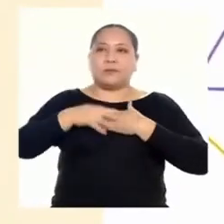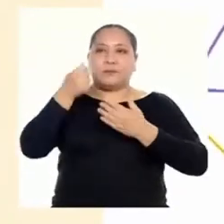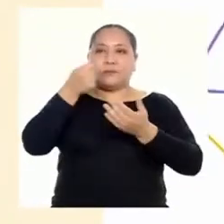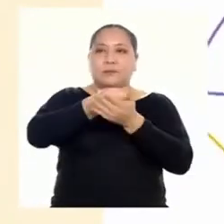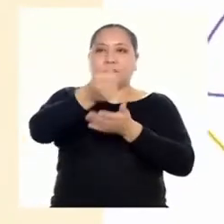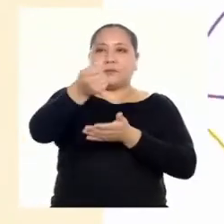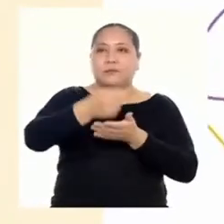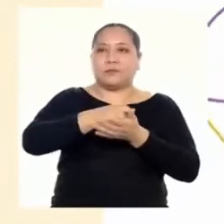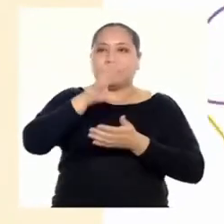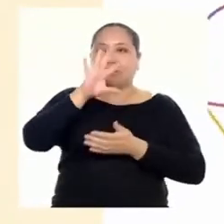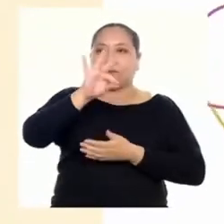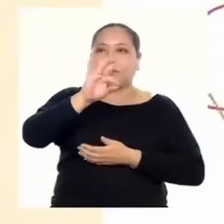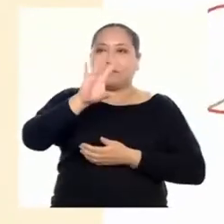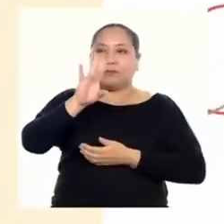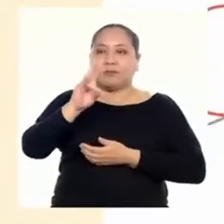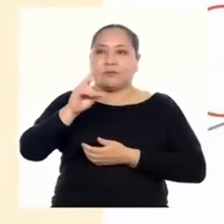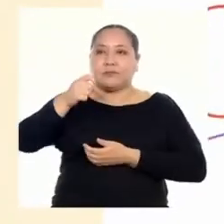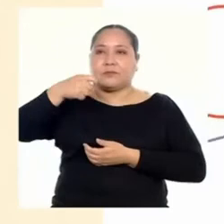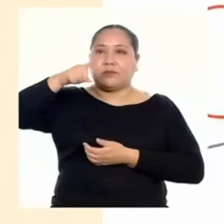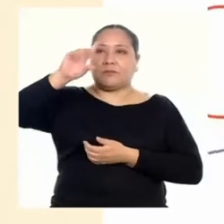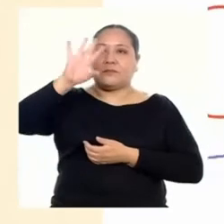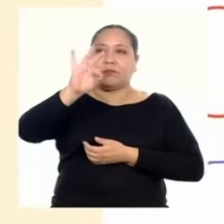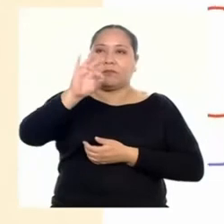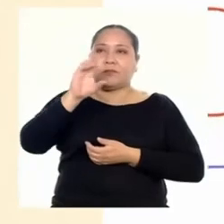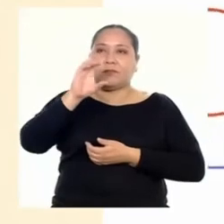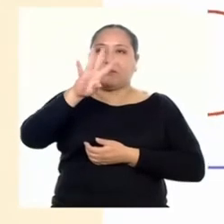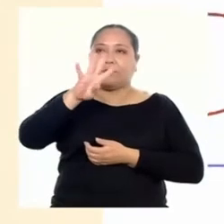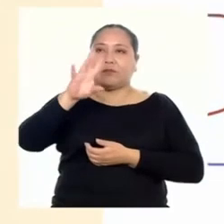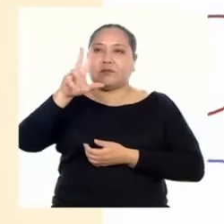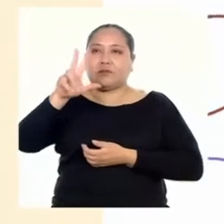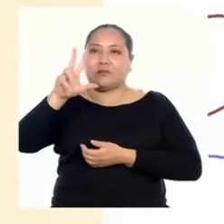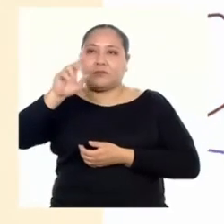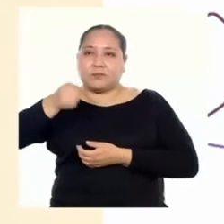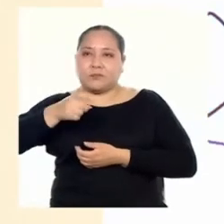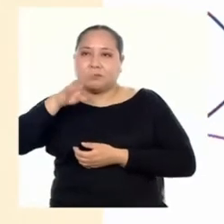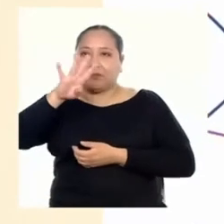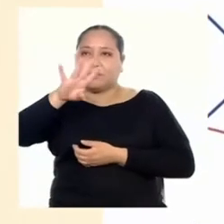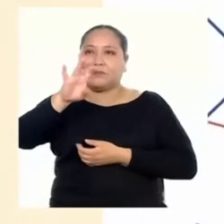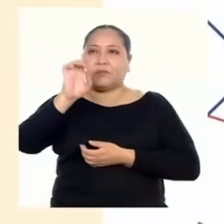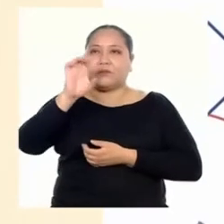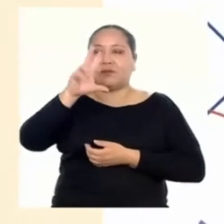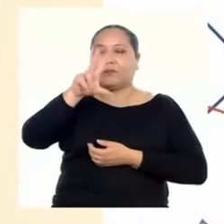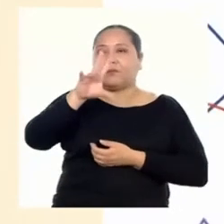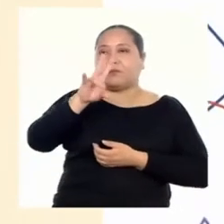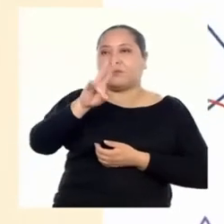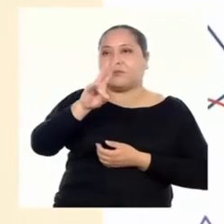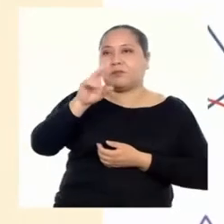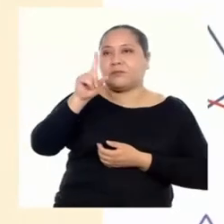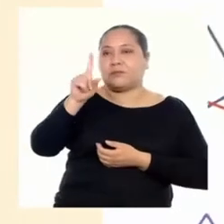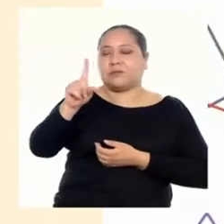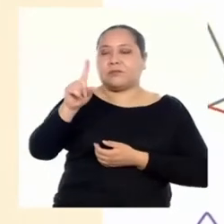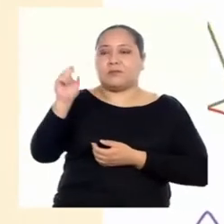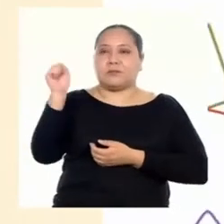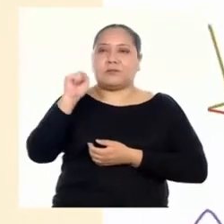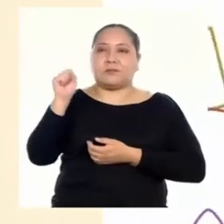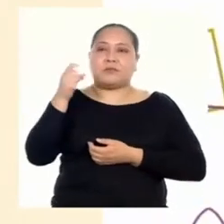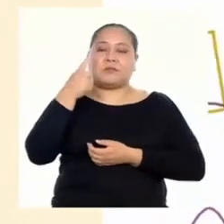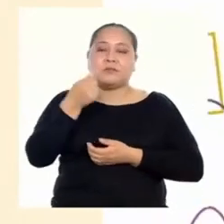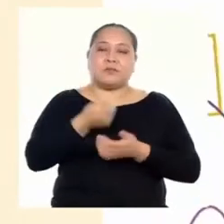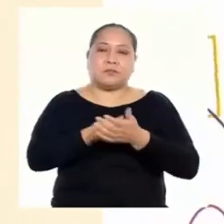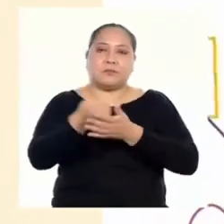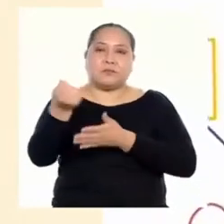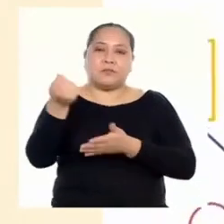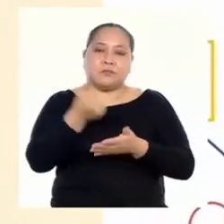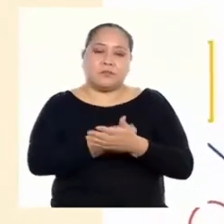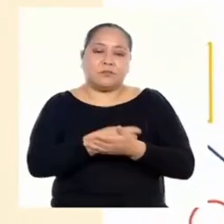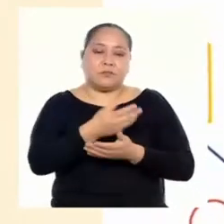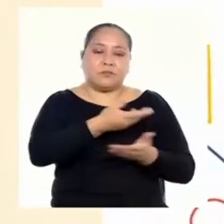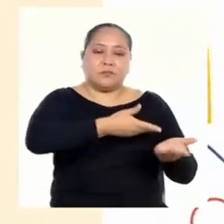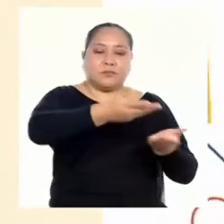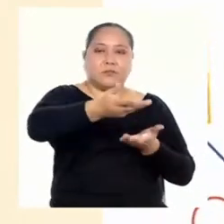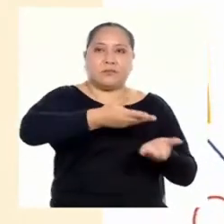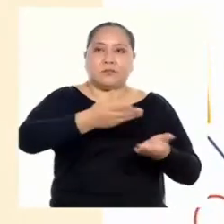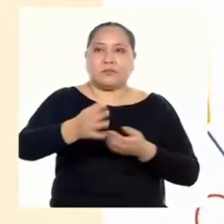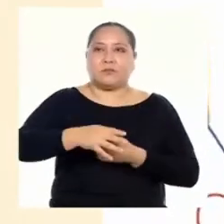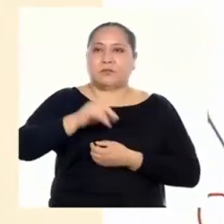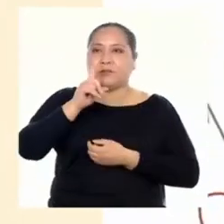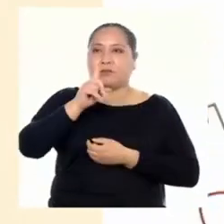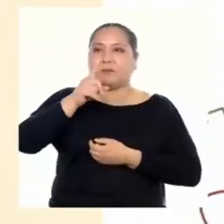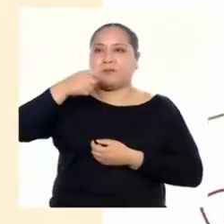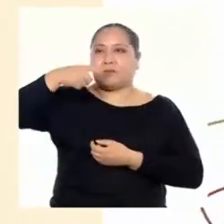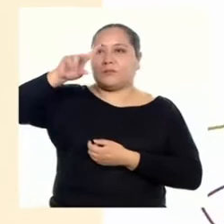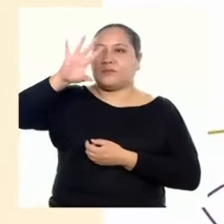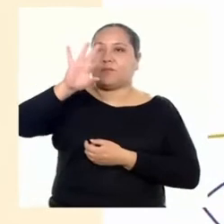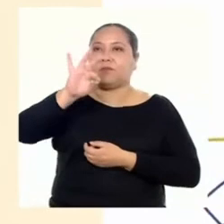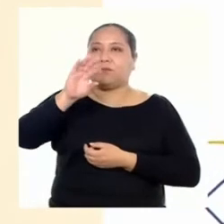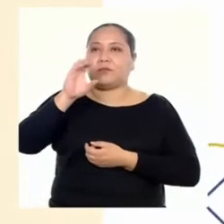,943,471 soles para su producción y abastecimiento. 1